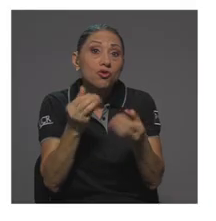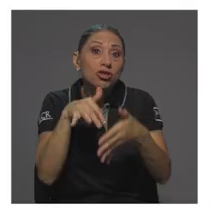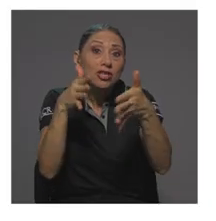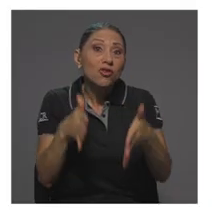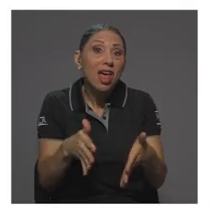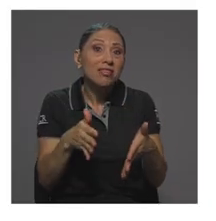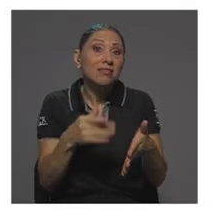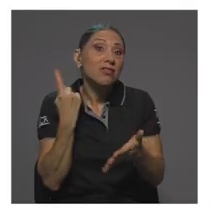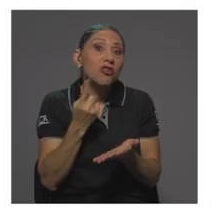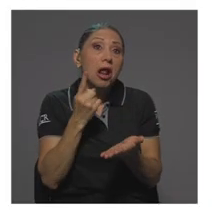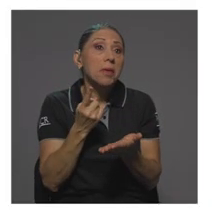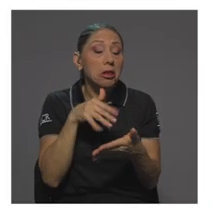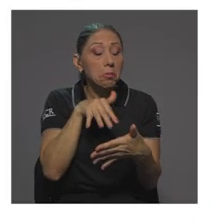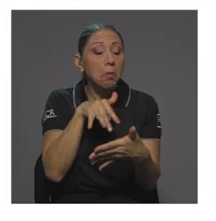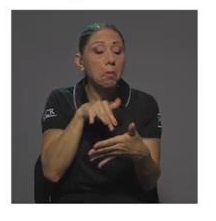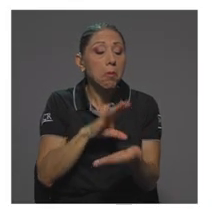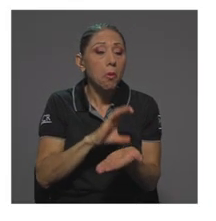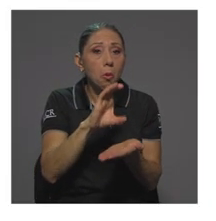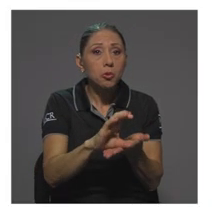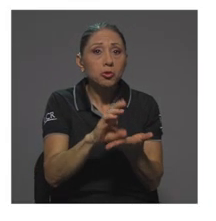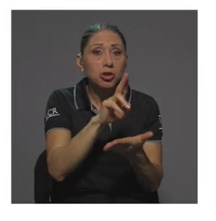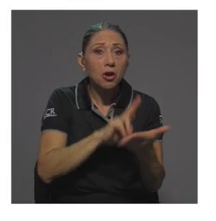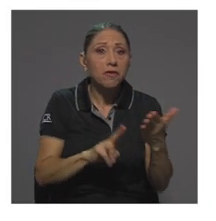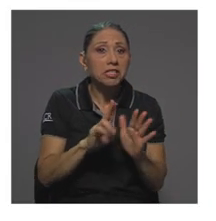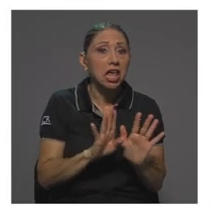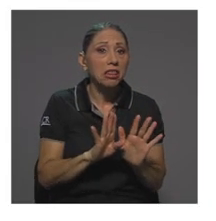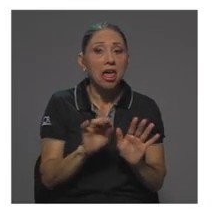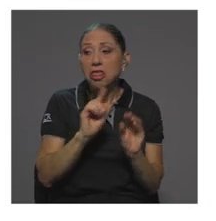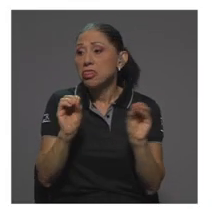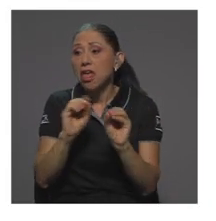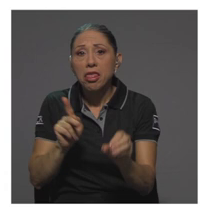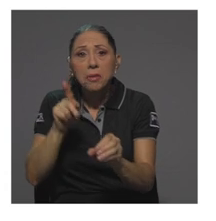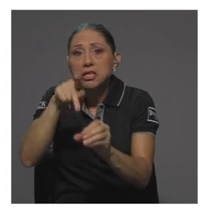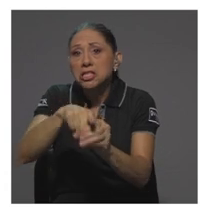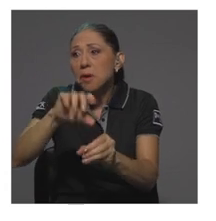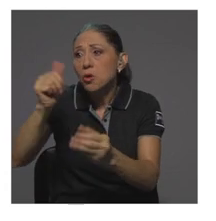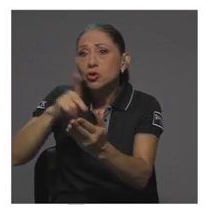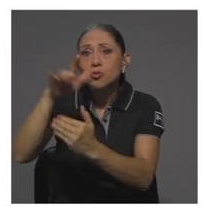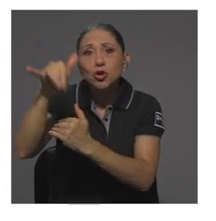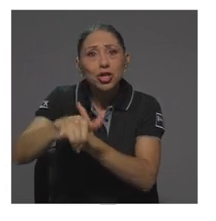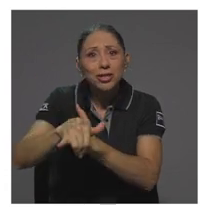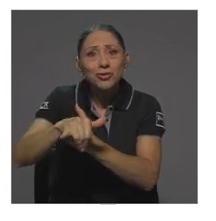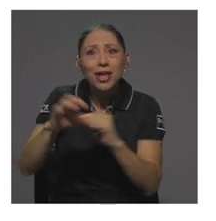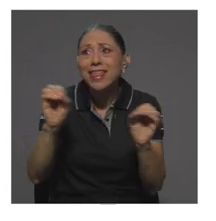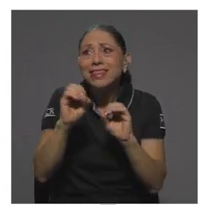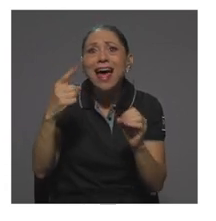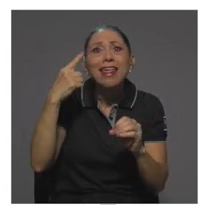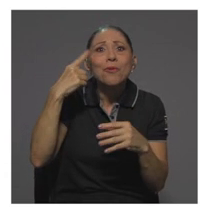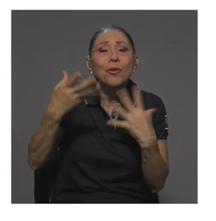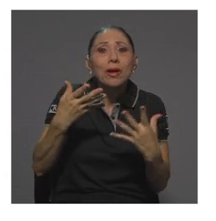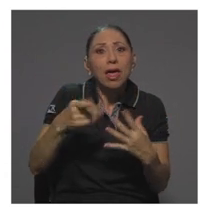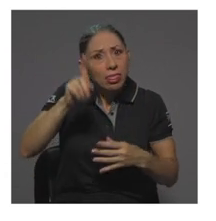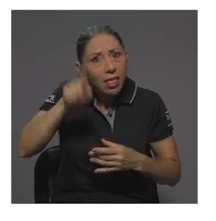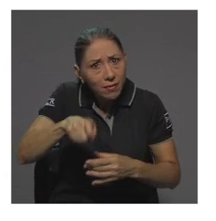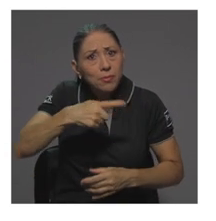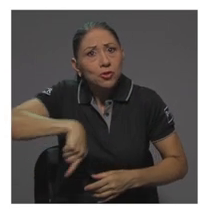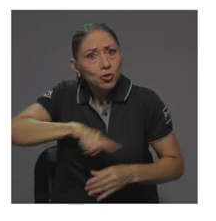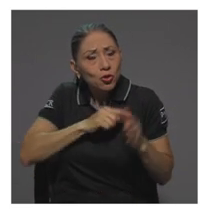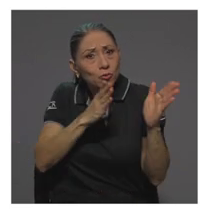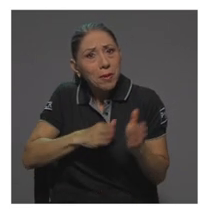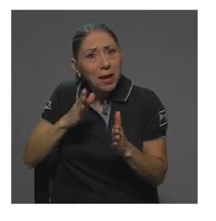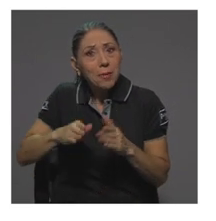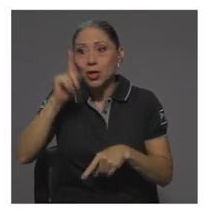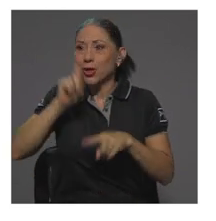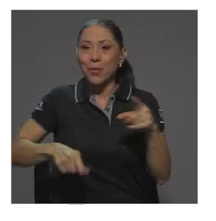y solo se quedan en los cursos, verdad, no se incluyen en otros proyectos o no tienen esa visión hacia afuera, que claramente hay que irse preparando, porque no